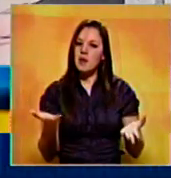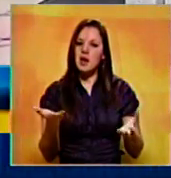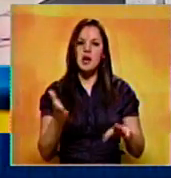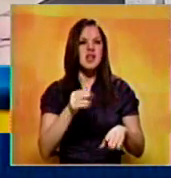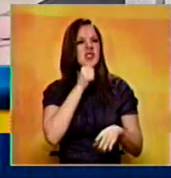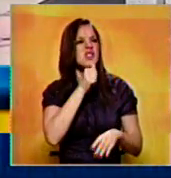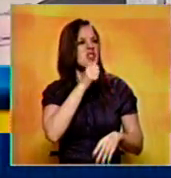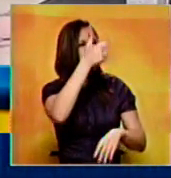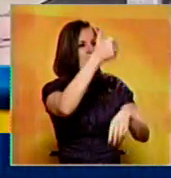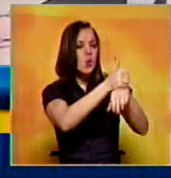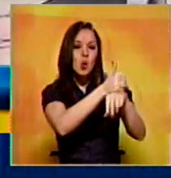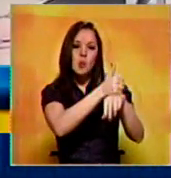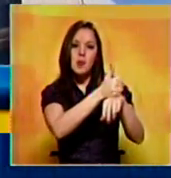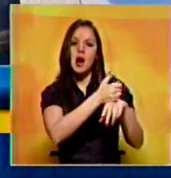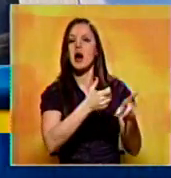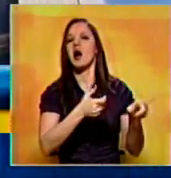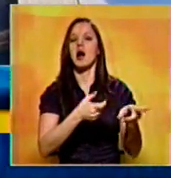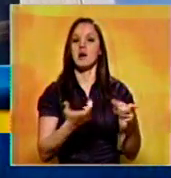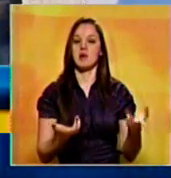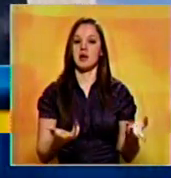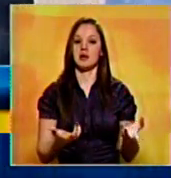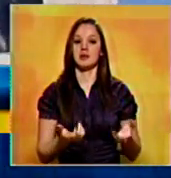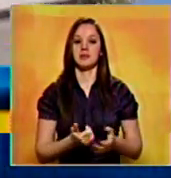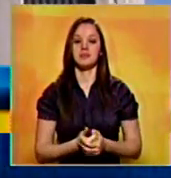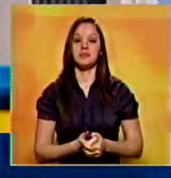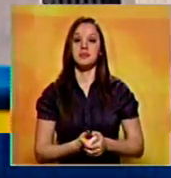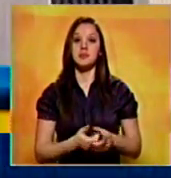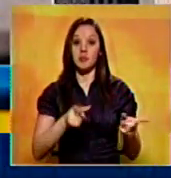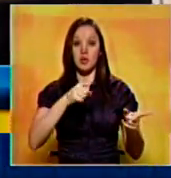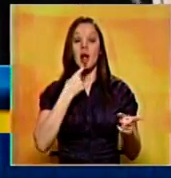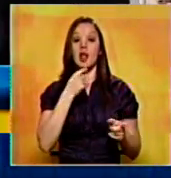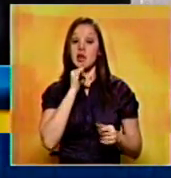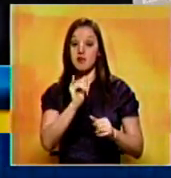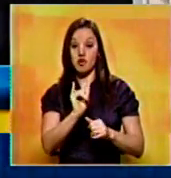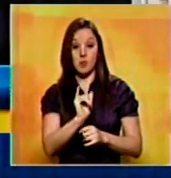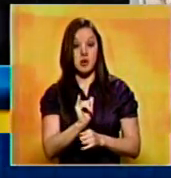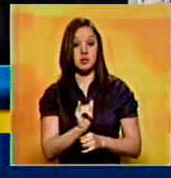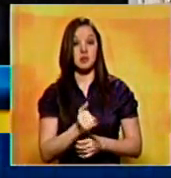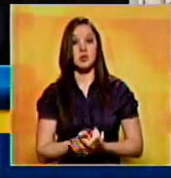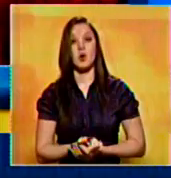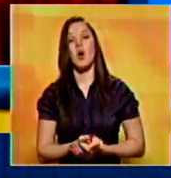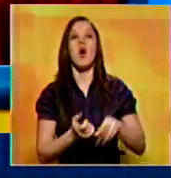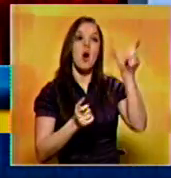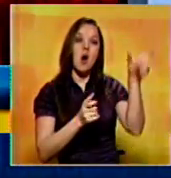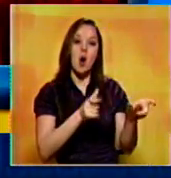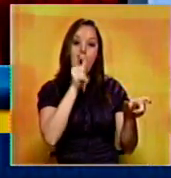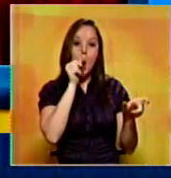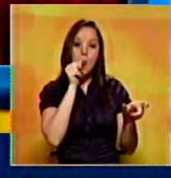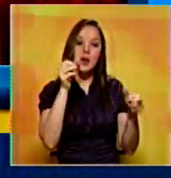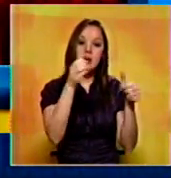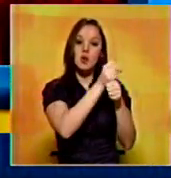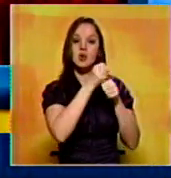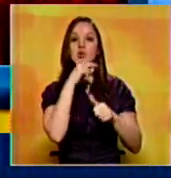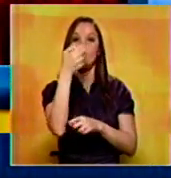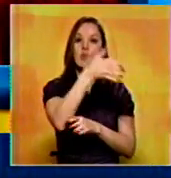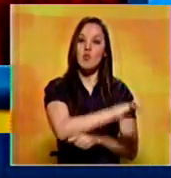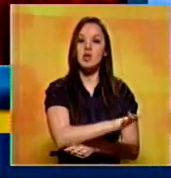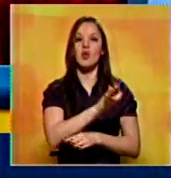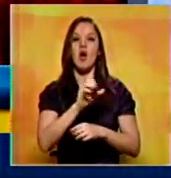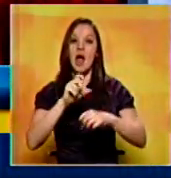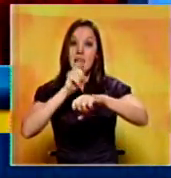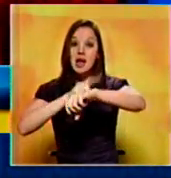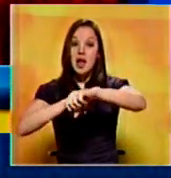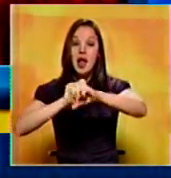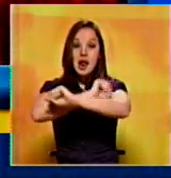las responsabilidades penales derivadas de este hecho. De acuerdo con información preliminar, el cuerpo sin vida de Franceschi fue hallado en horas de la